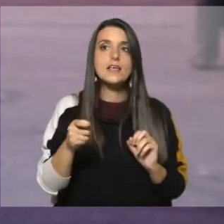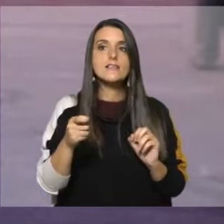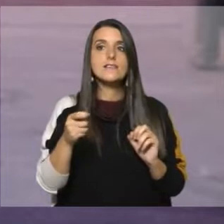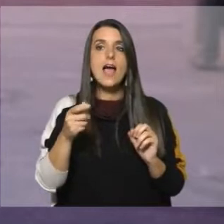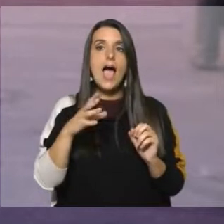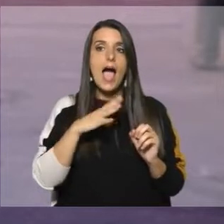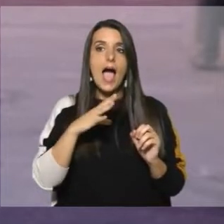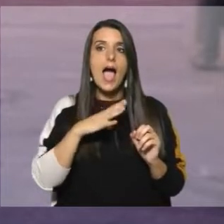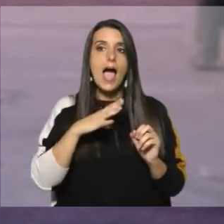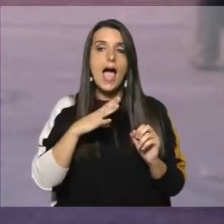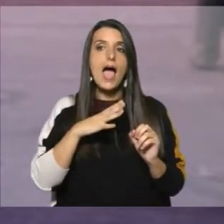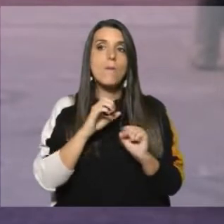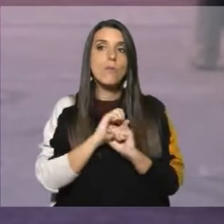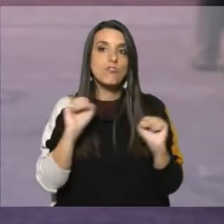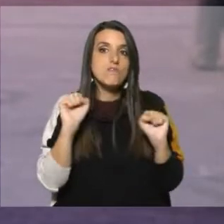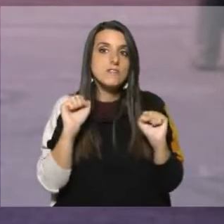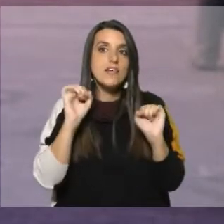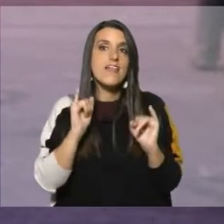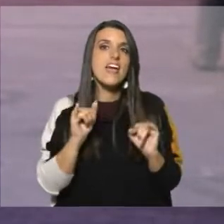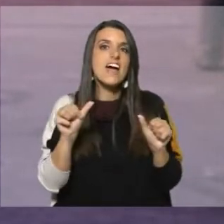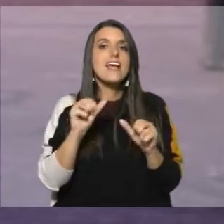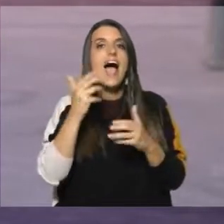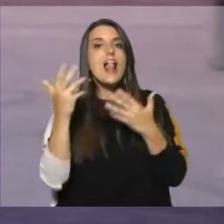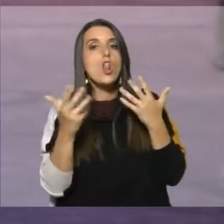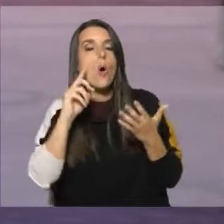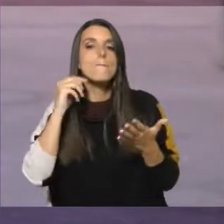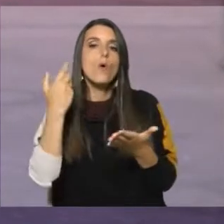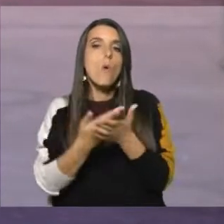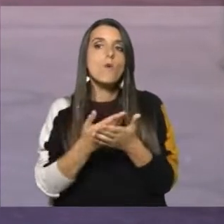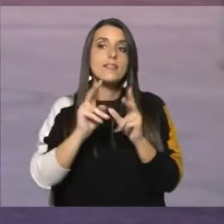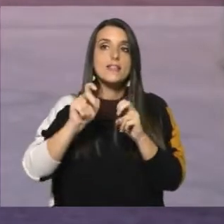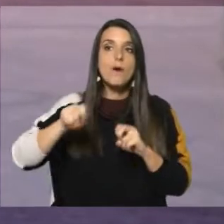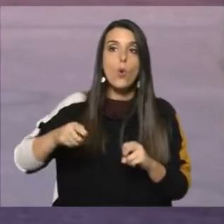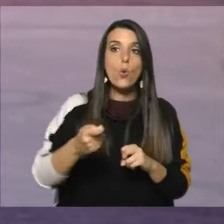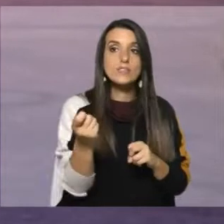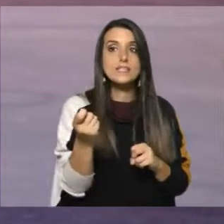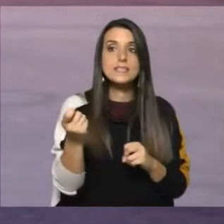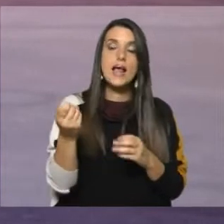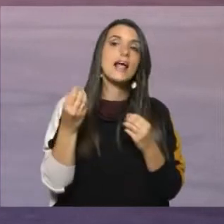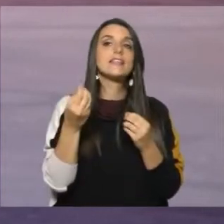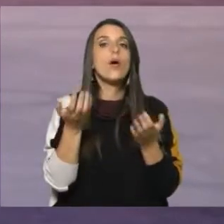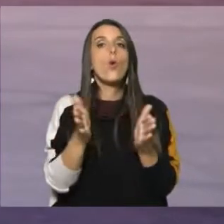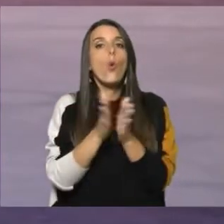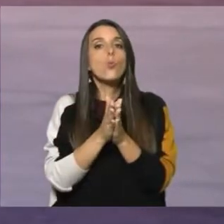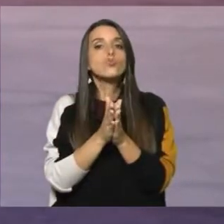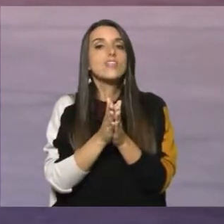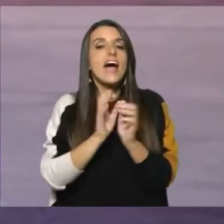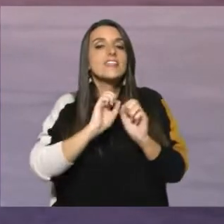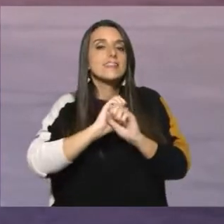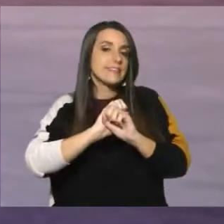abierta la posibilidad de hacer algún tipo de planteo a nivel judicial a través de la Junta de Transparencia